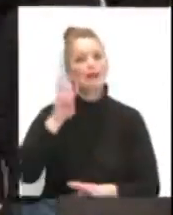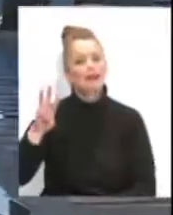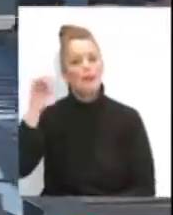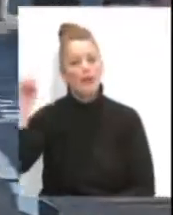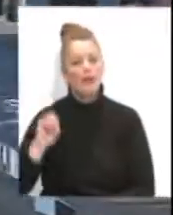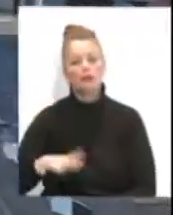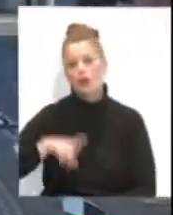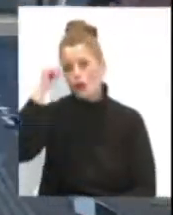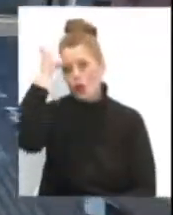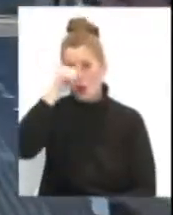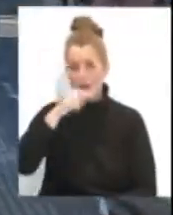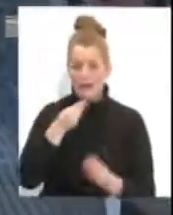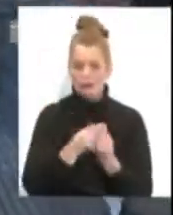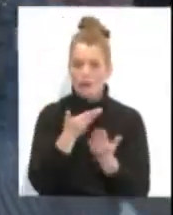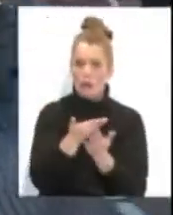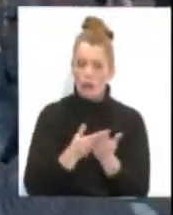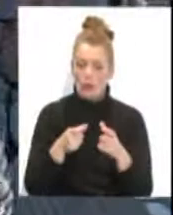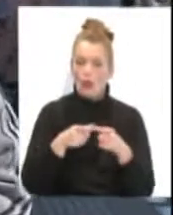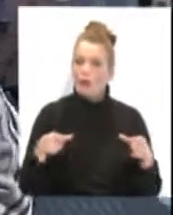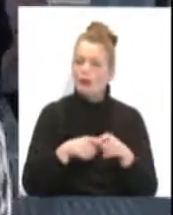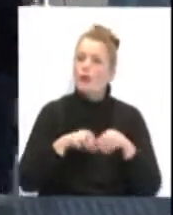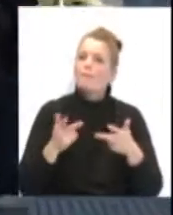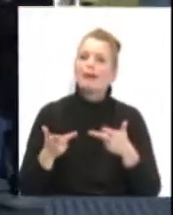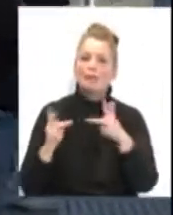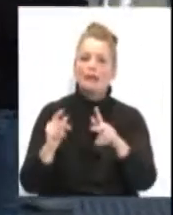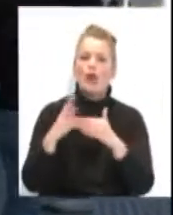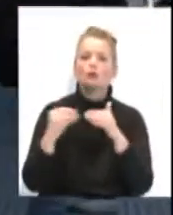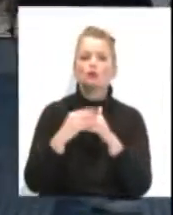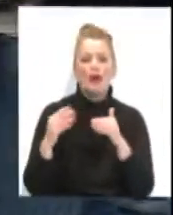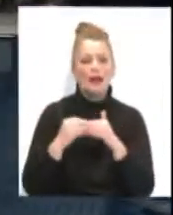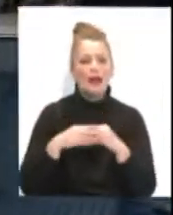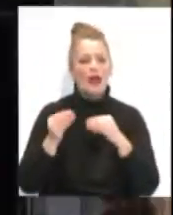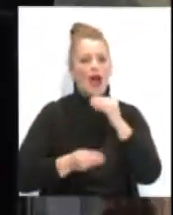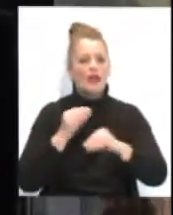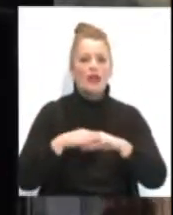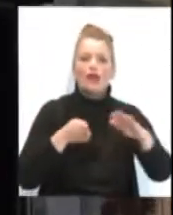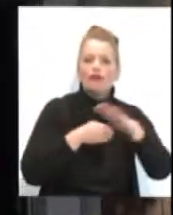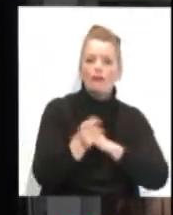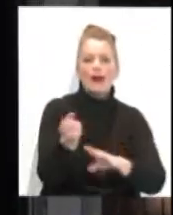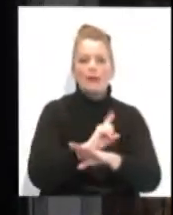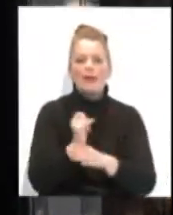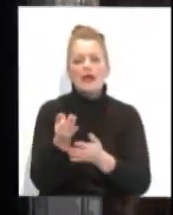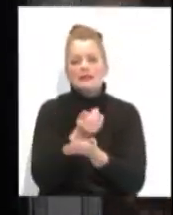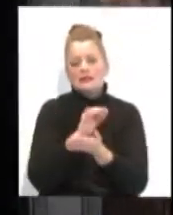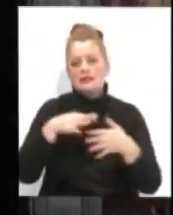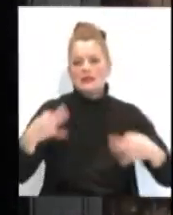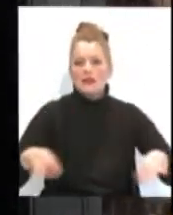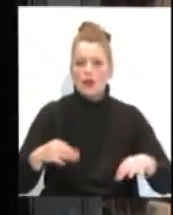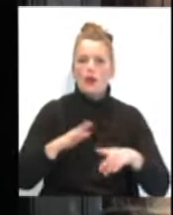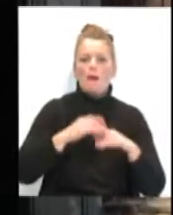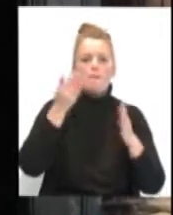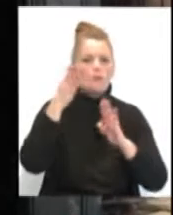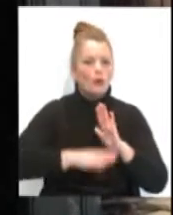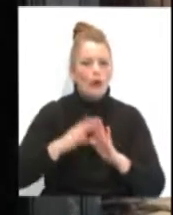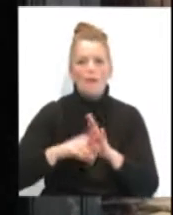hombres este documento, permite a las personas usuarias acceder de forma rápida y sencilla a prestaciones y programas, así